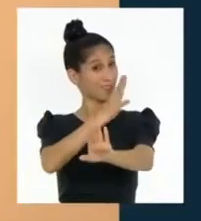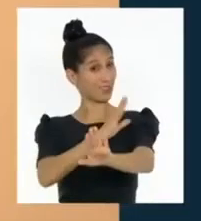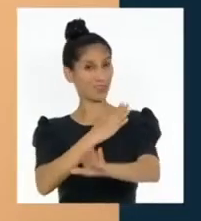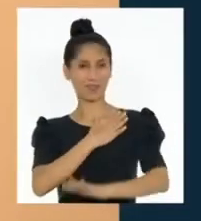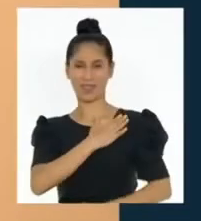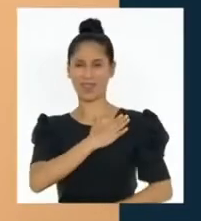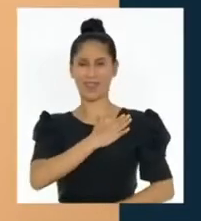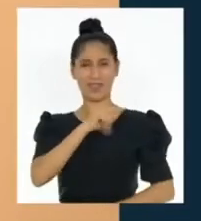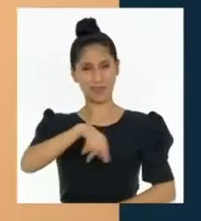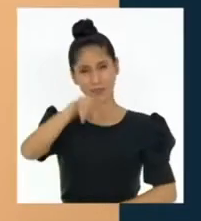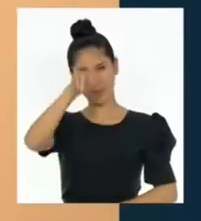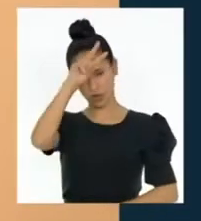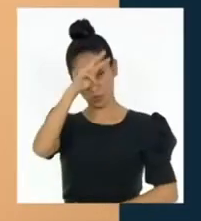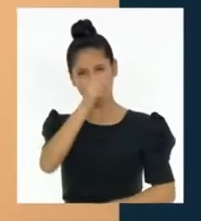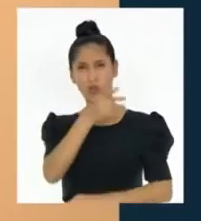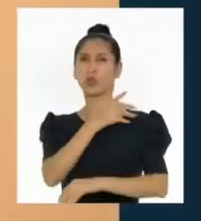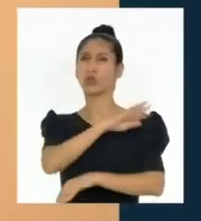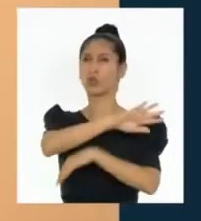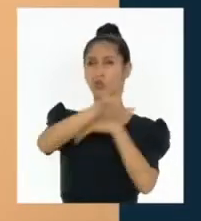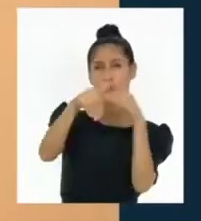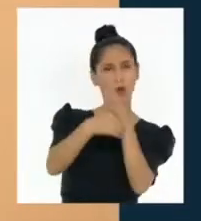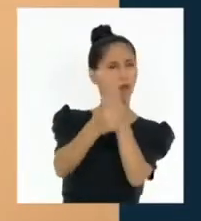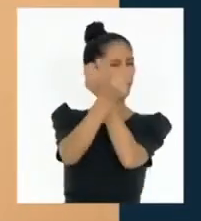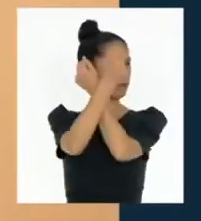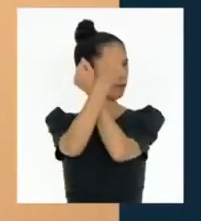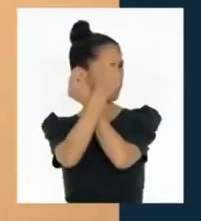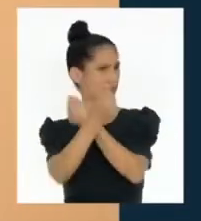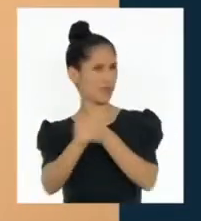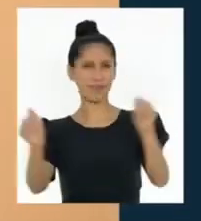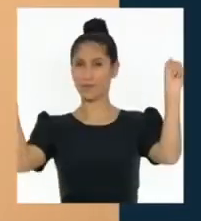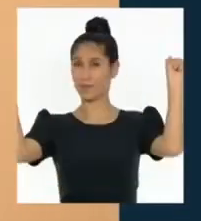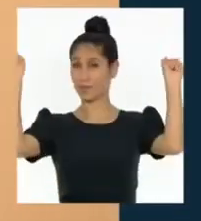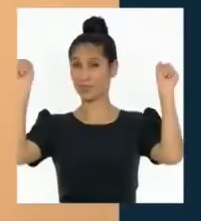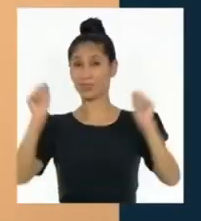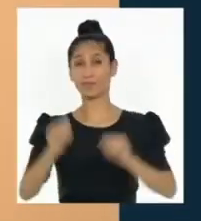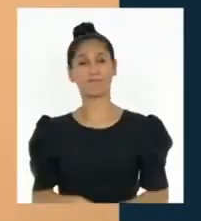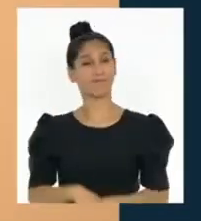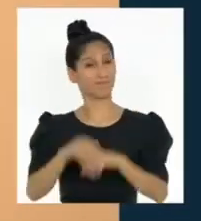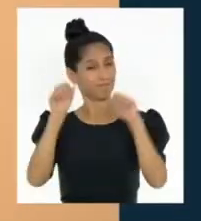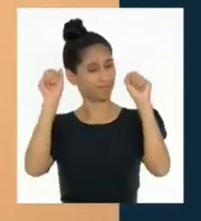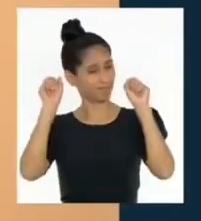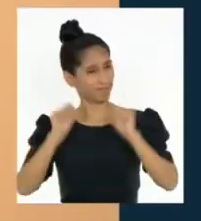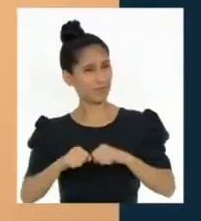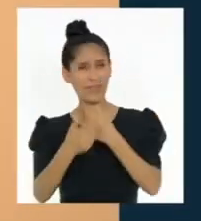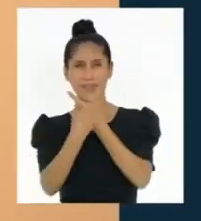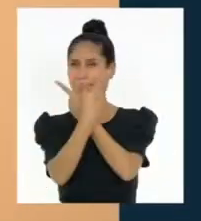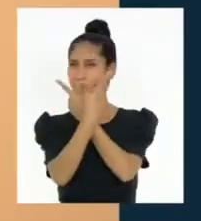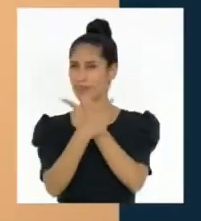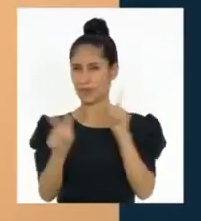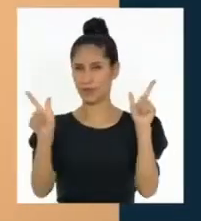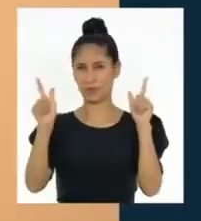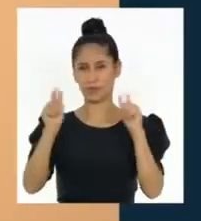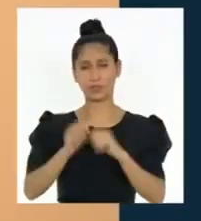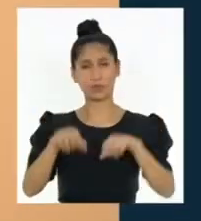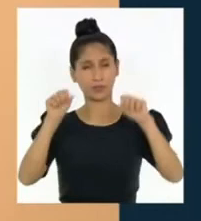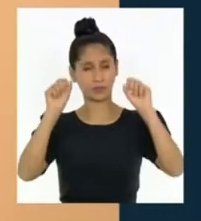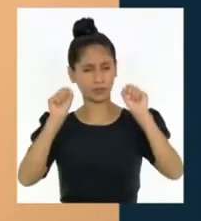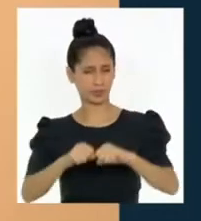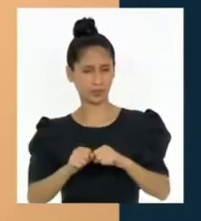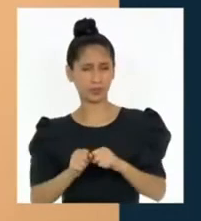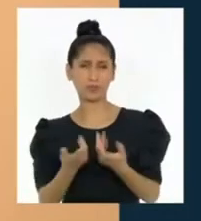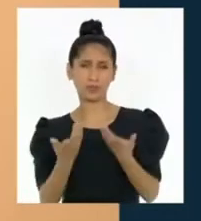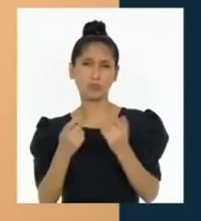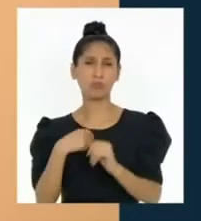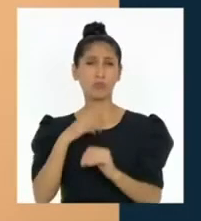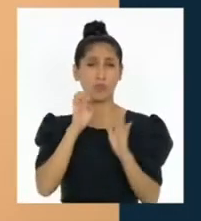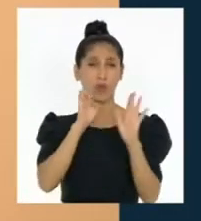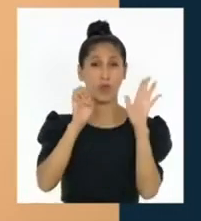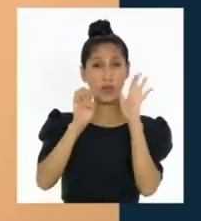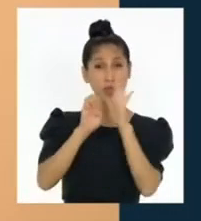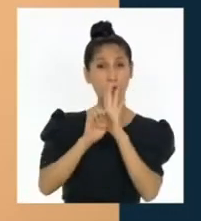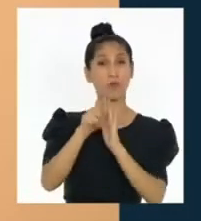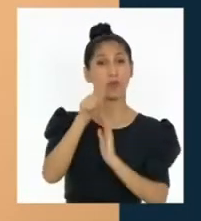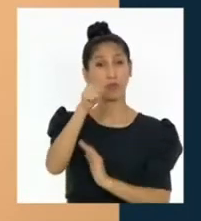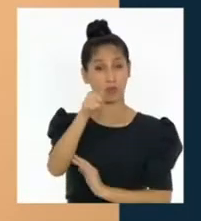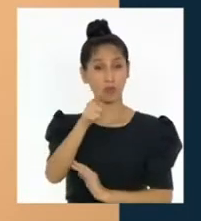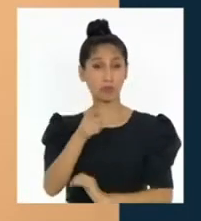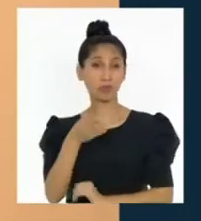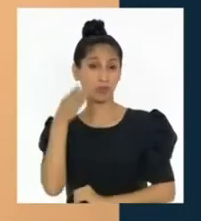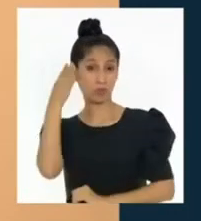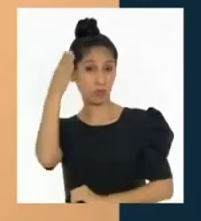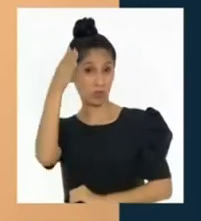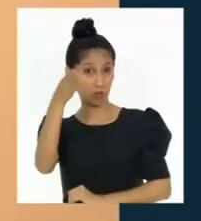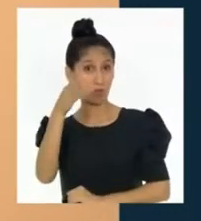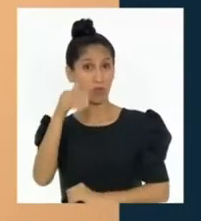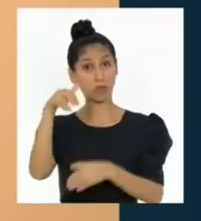Libres para ejercer nuestro derecho político. ¿Cómo participar de la toma de decisiones de asuntos